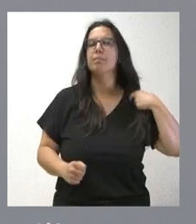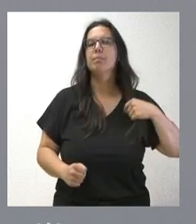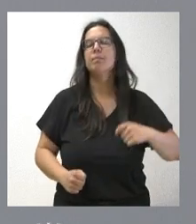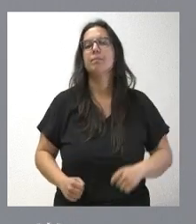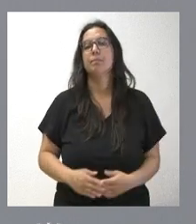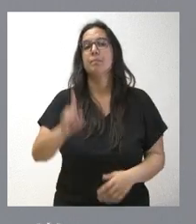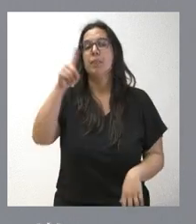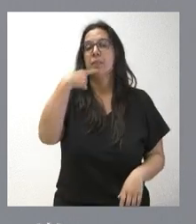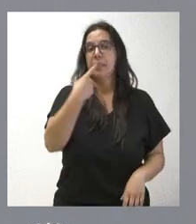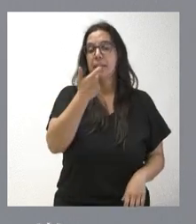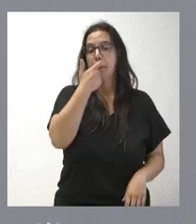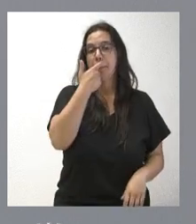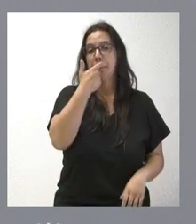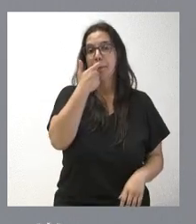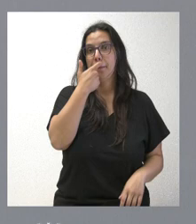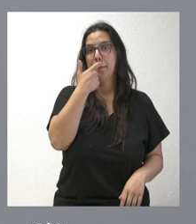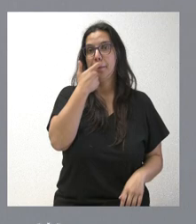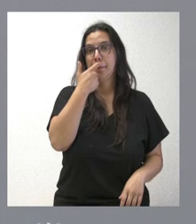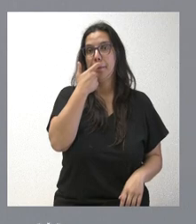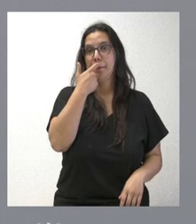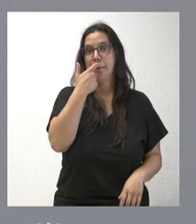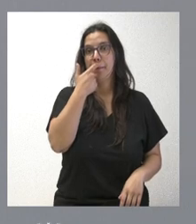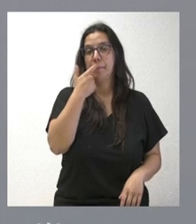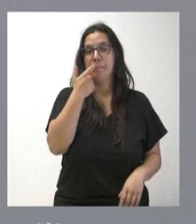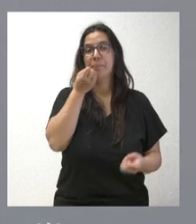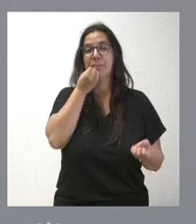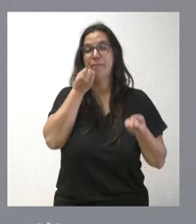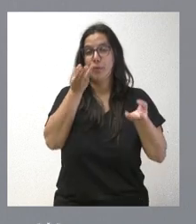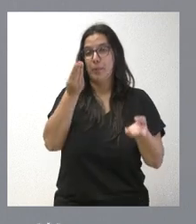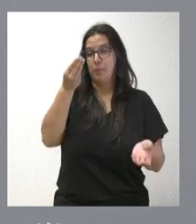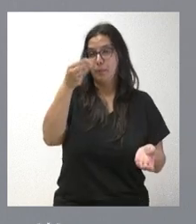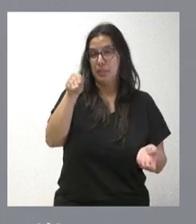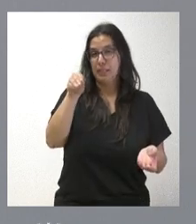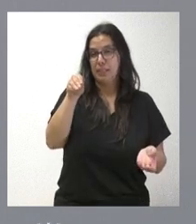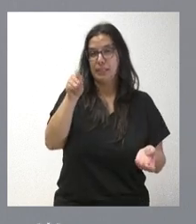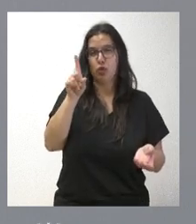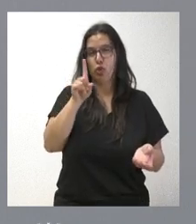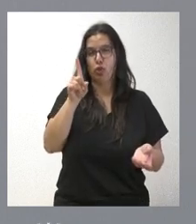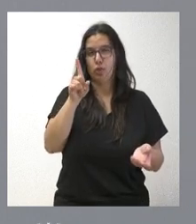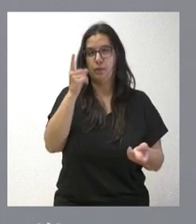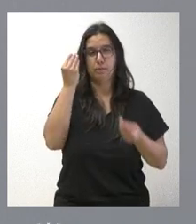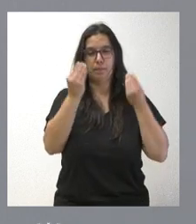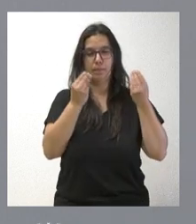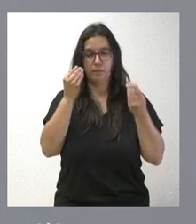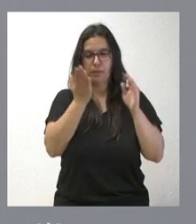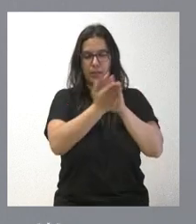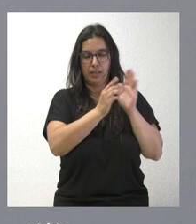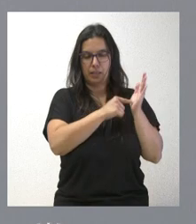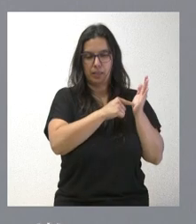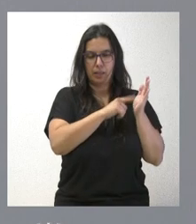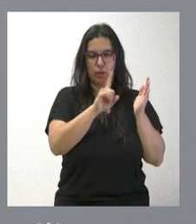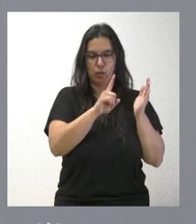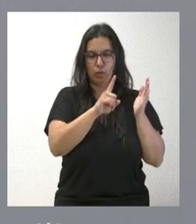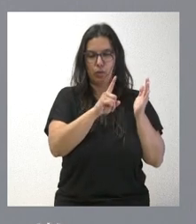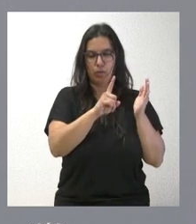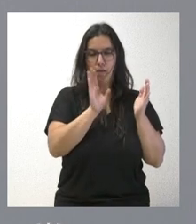como información adicional, no, lo tenía antes de expediente, no, esto es lo